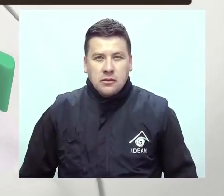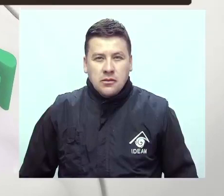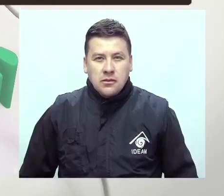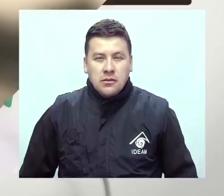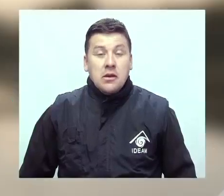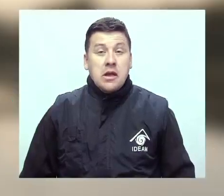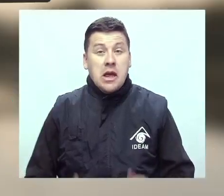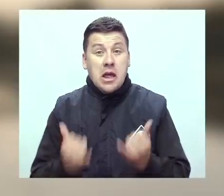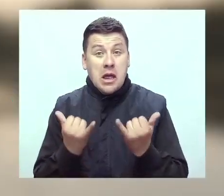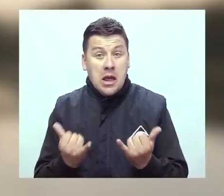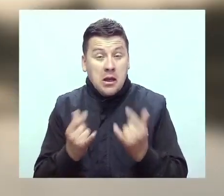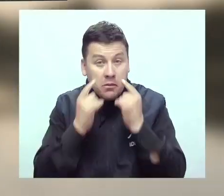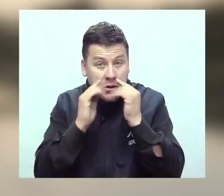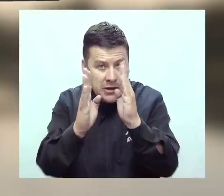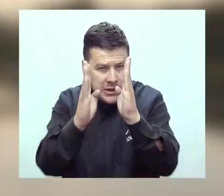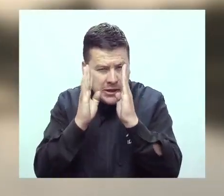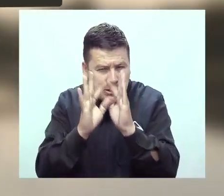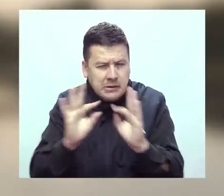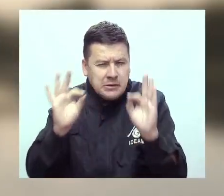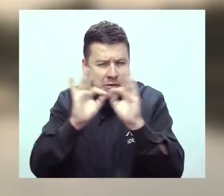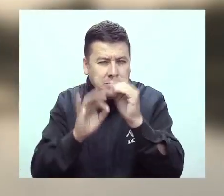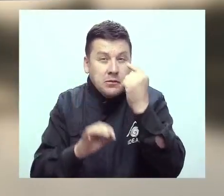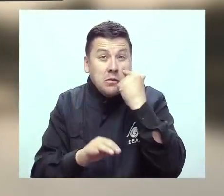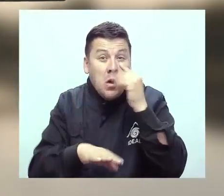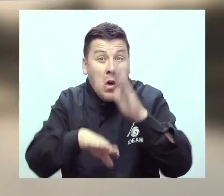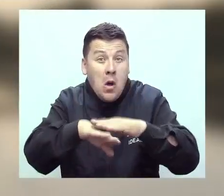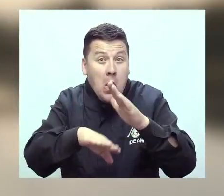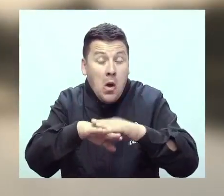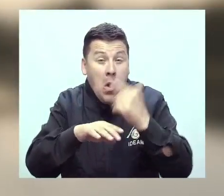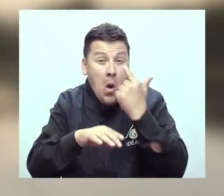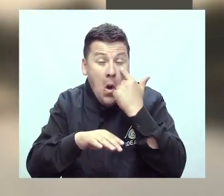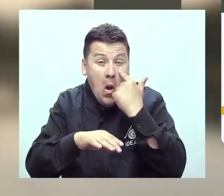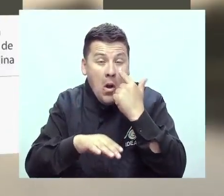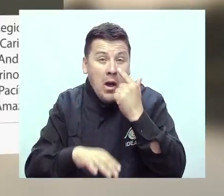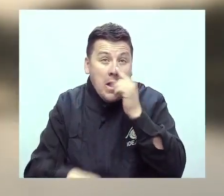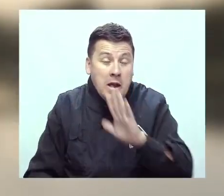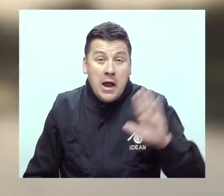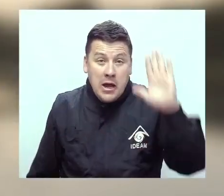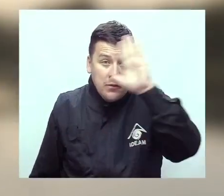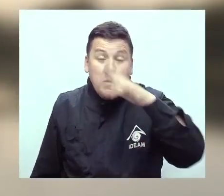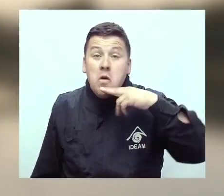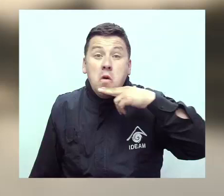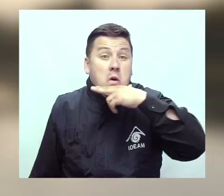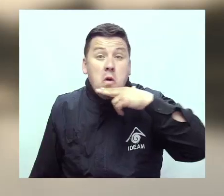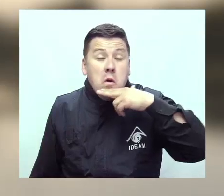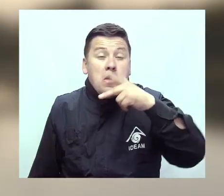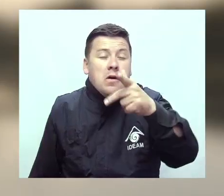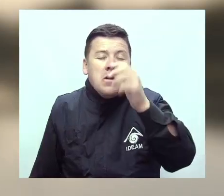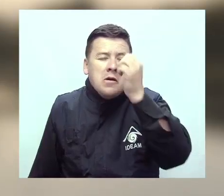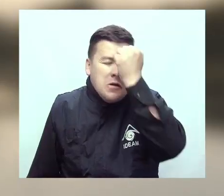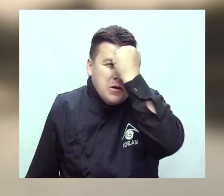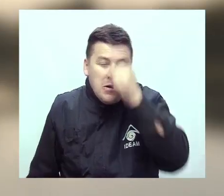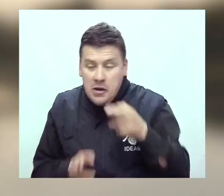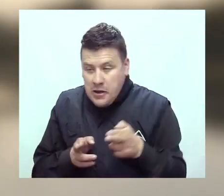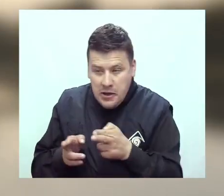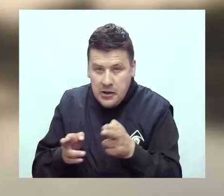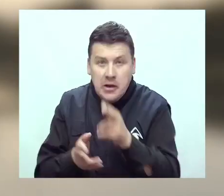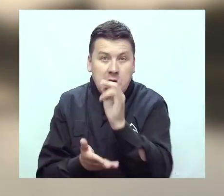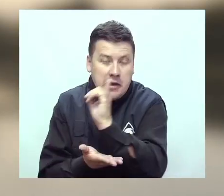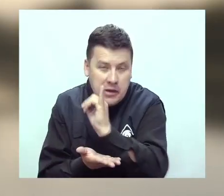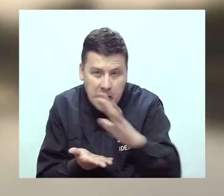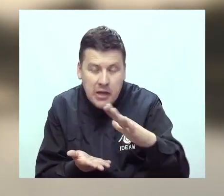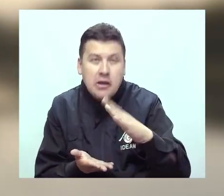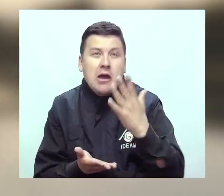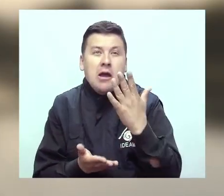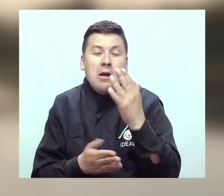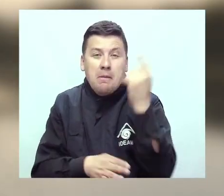Ahora, mucha atención a las principales alertas para hoy a nivel nacional. Alerta roja por crecientes en los ríos Inirida, Meta, Orinoco,